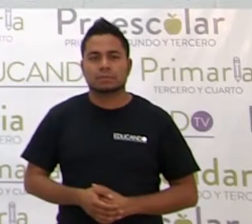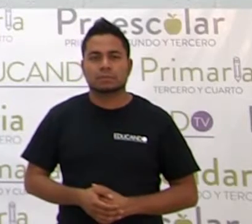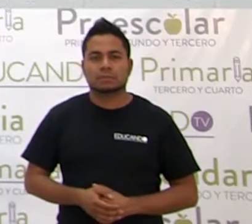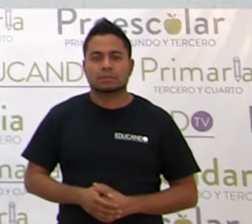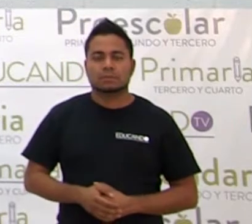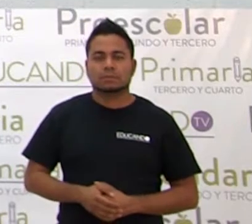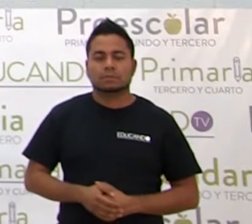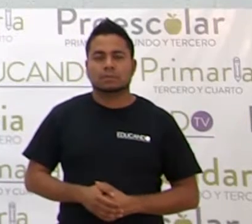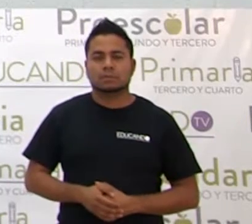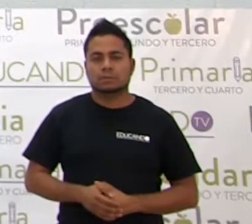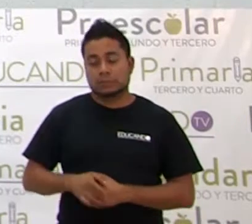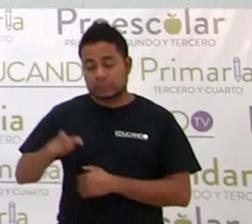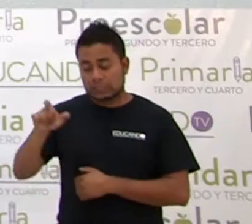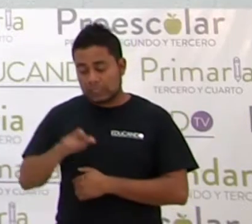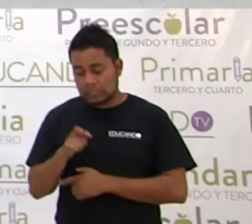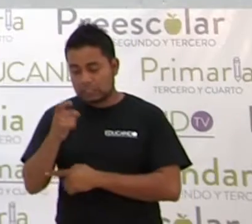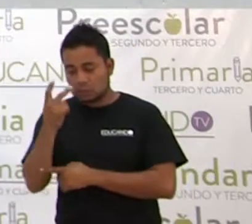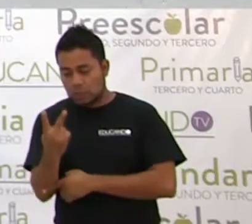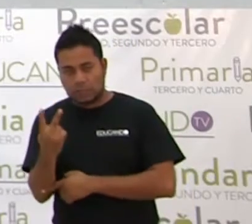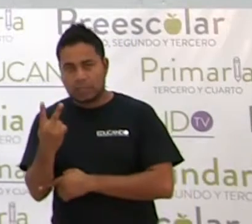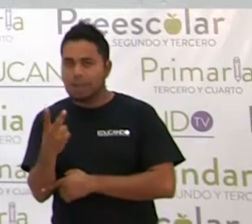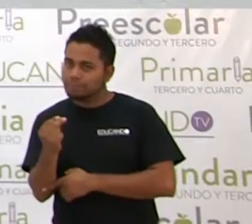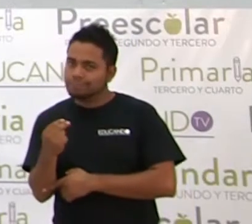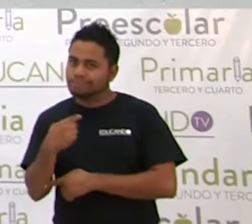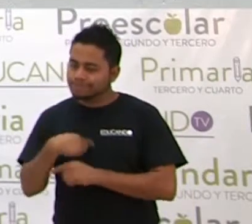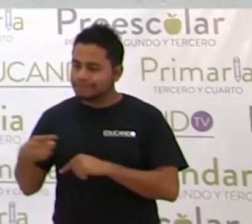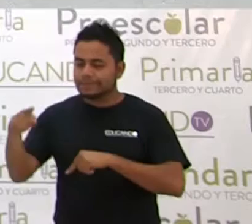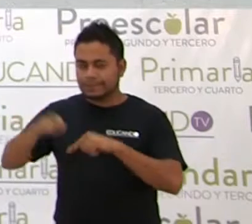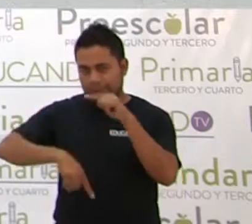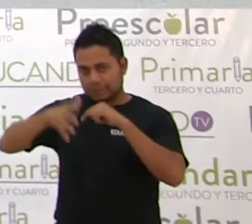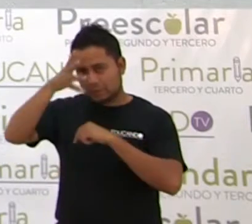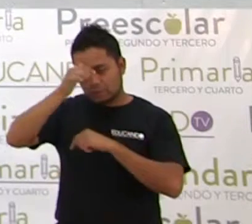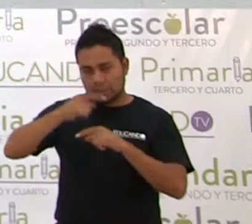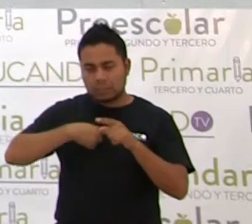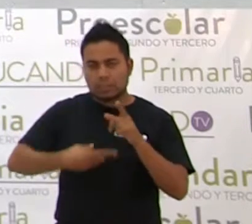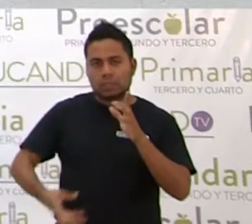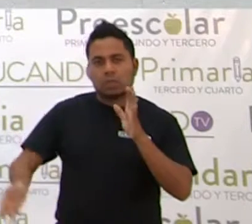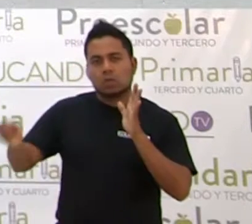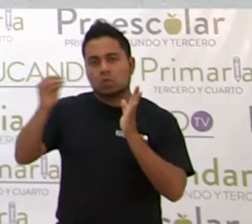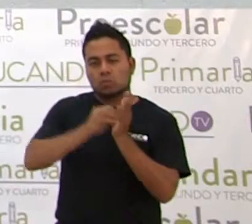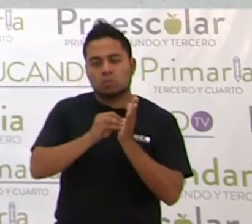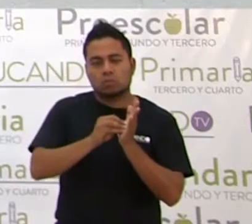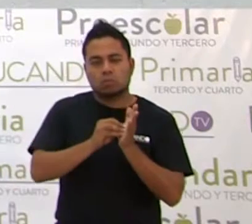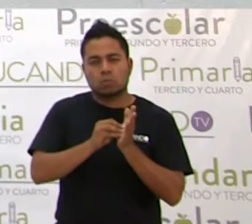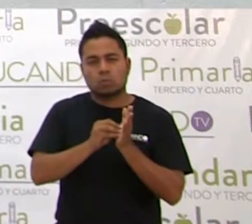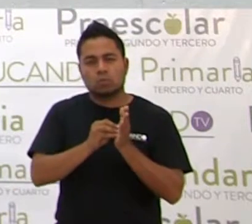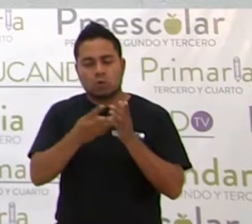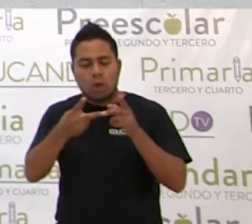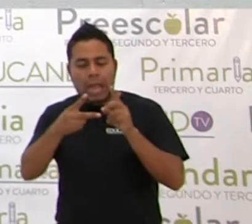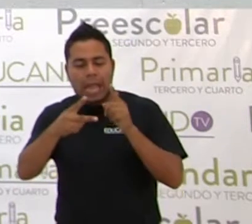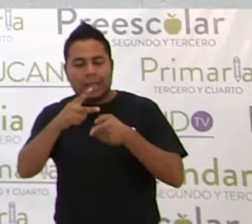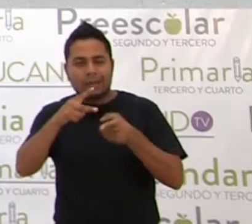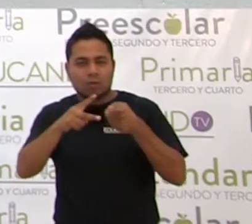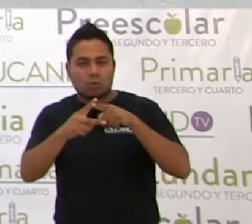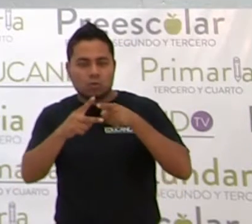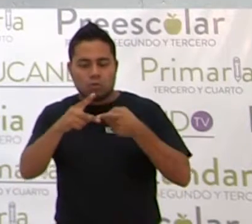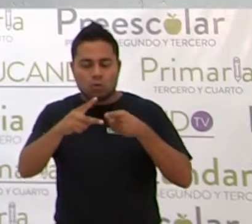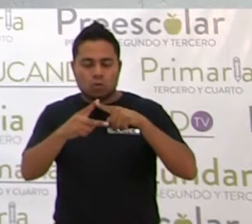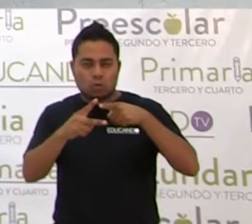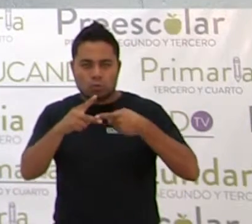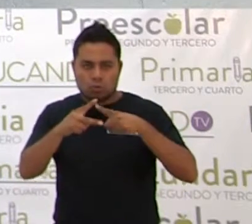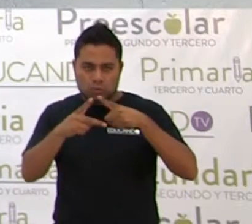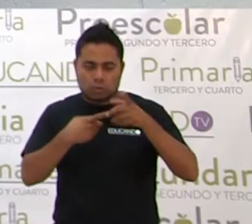En lugar de x cuadrada, vamos a utilizar la recta, la, este, perdón, el ángulo, ¿sí?